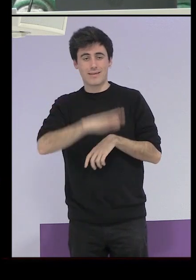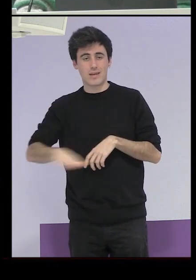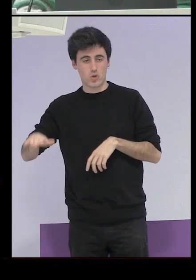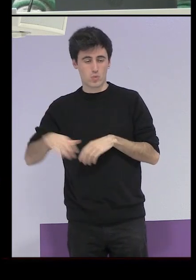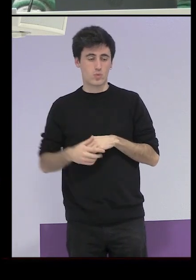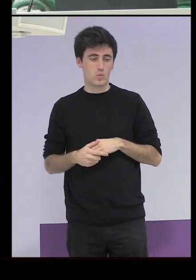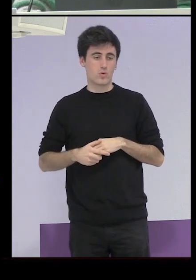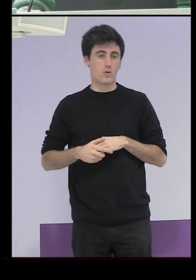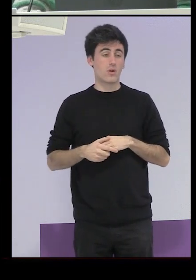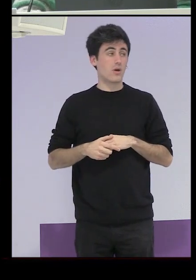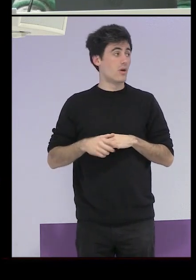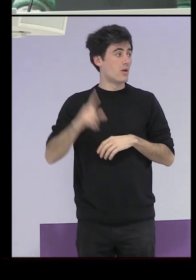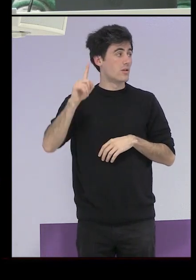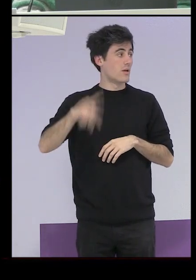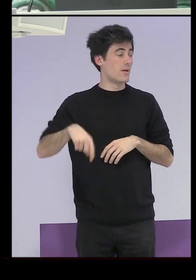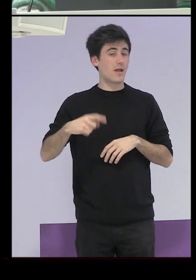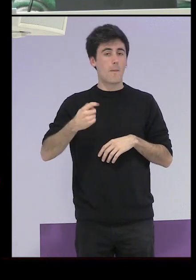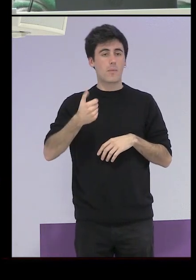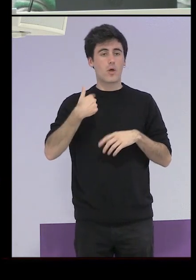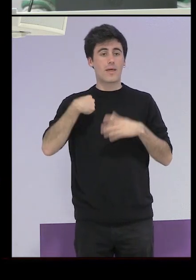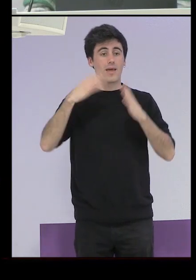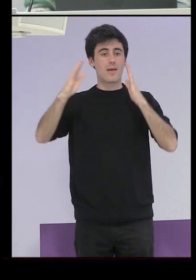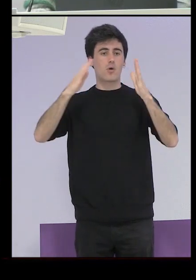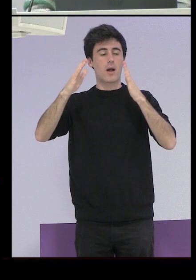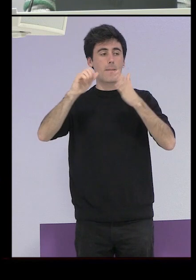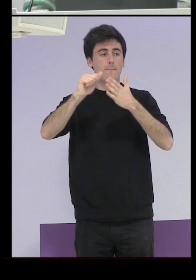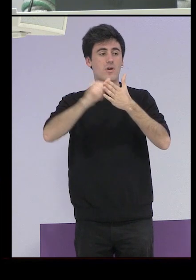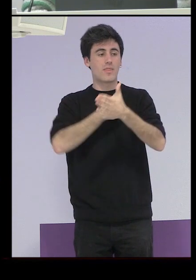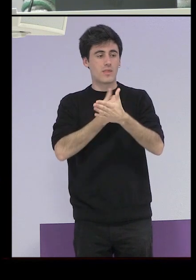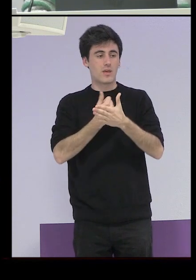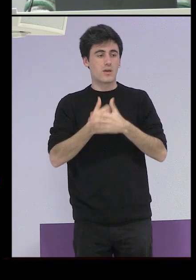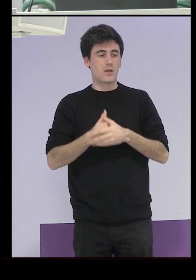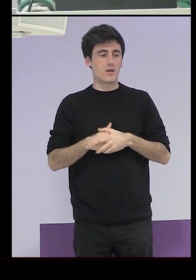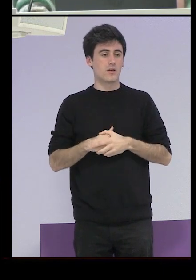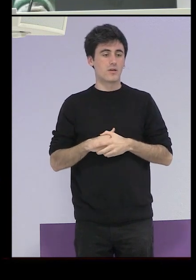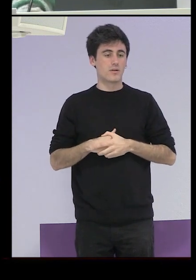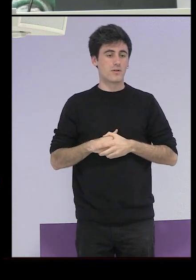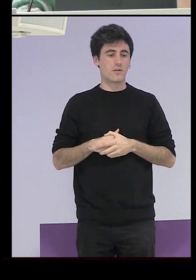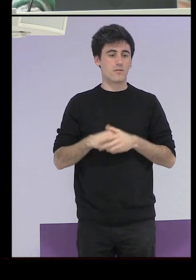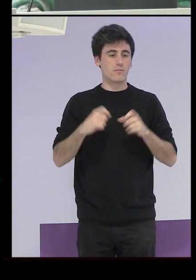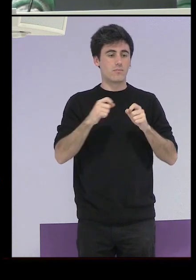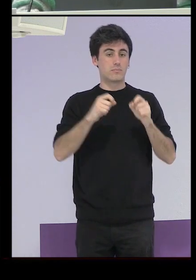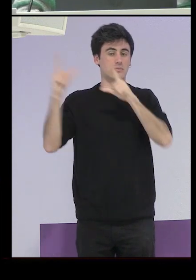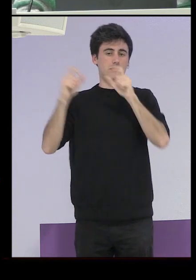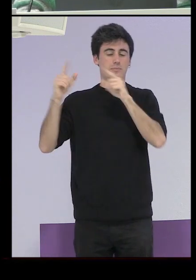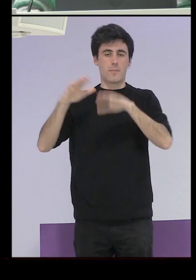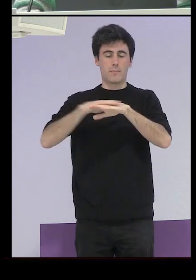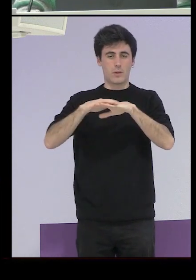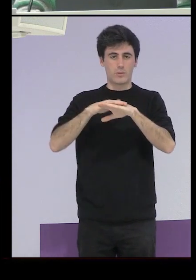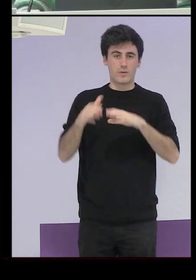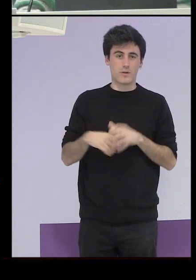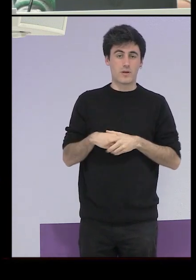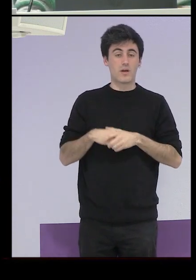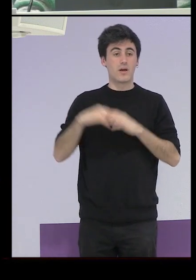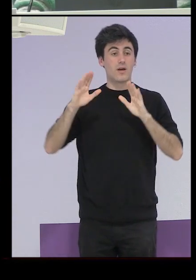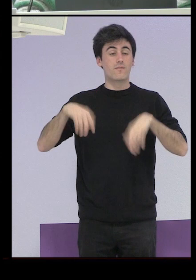limbo. ¡Ay, aquí no se ha puesto! ¡Ay, se me ha escapado el dedillo! Ahí queda el patronato en una especie